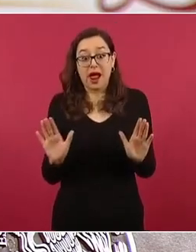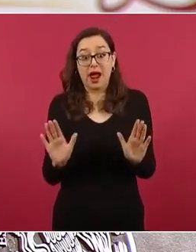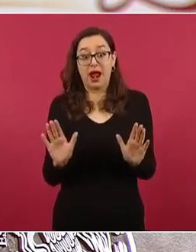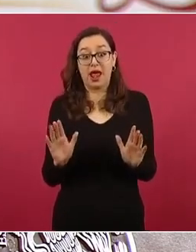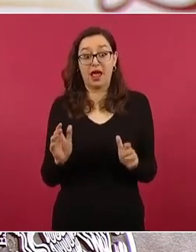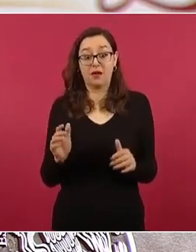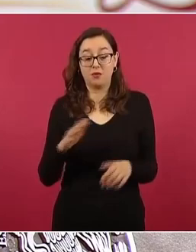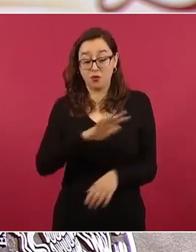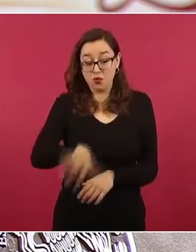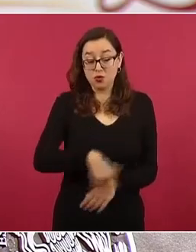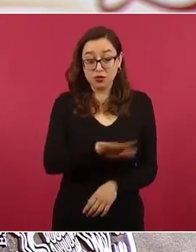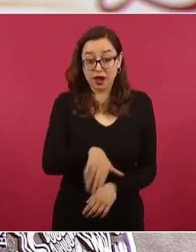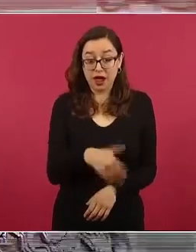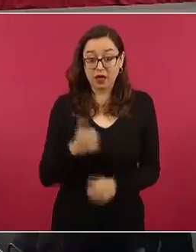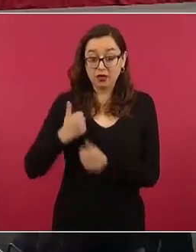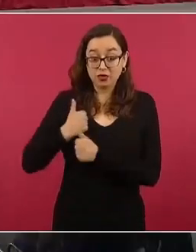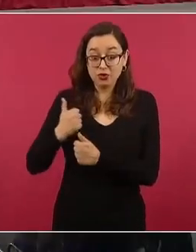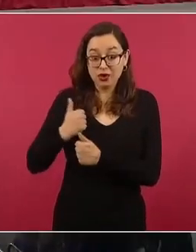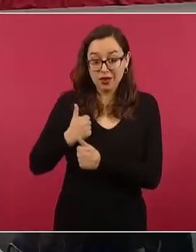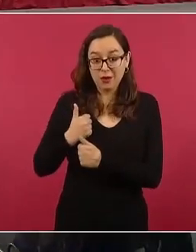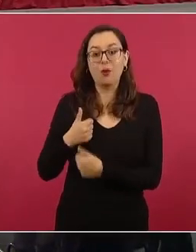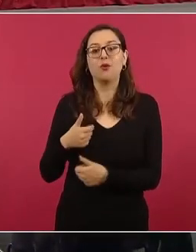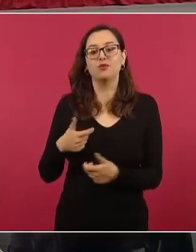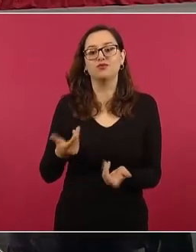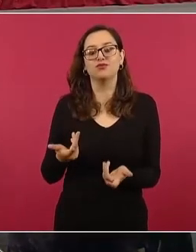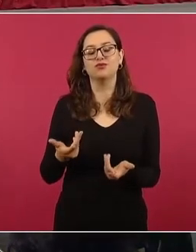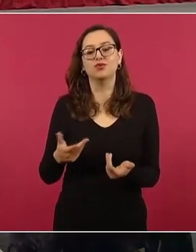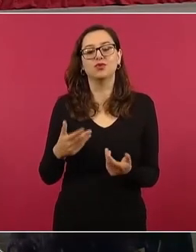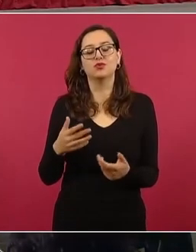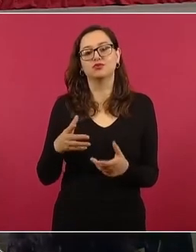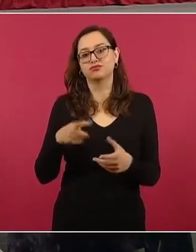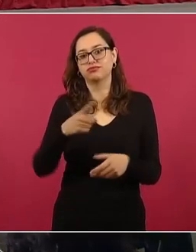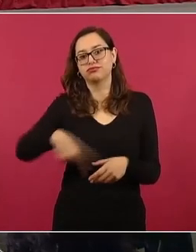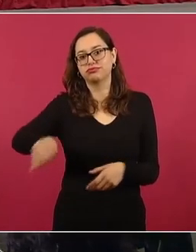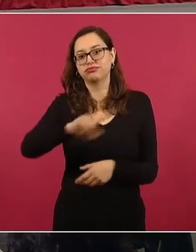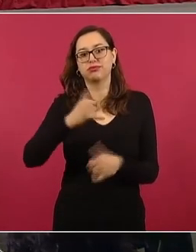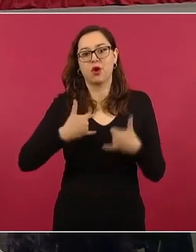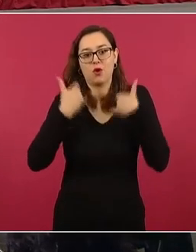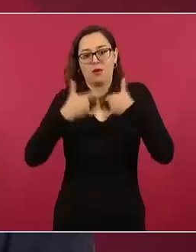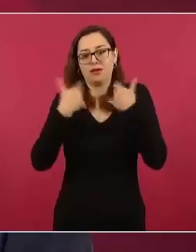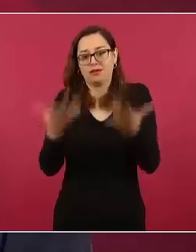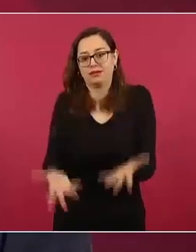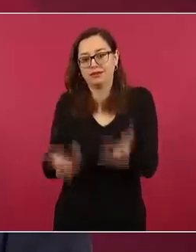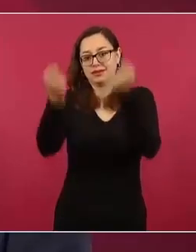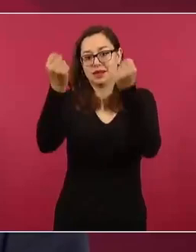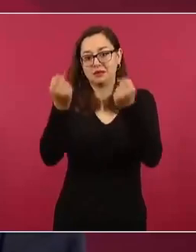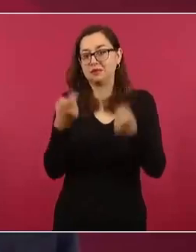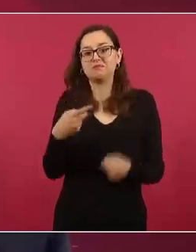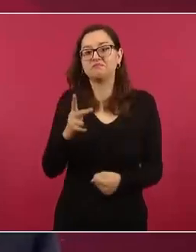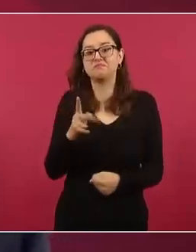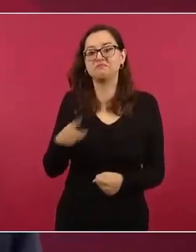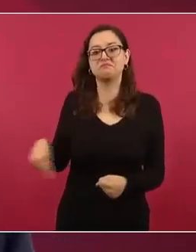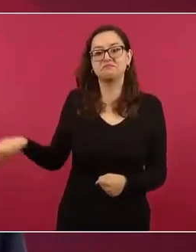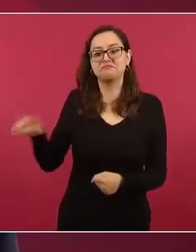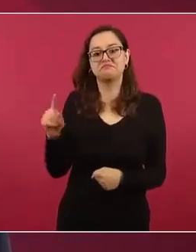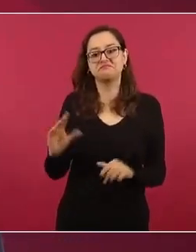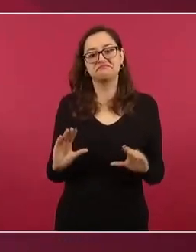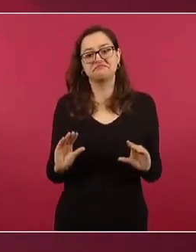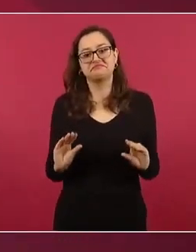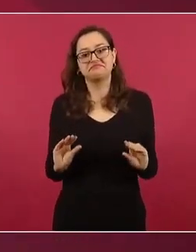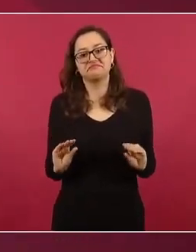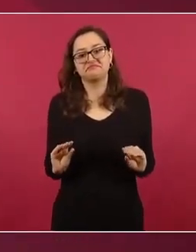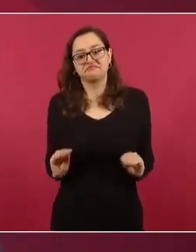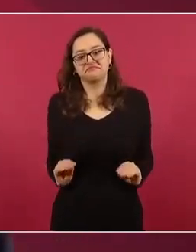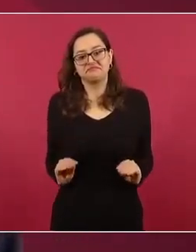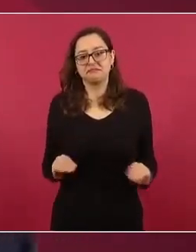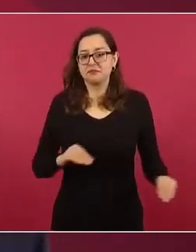Paloczin, evidentemente hubiera evitado la desaparición de todos los muchachos. El segundo